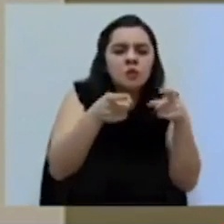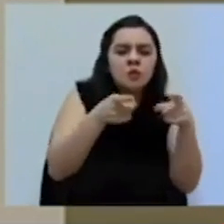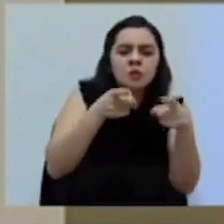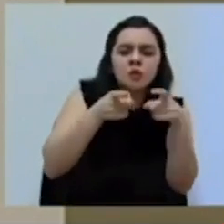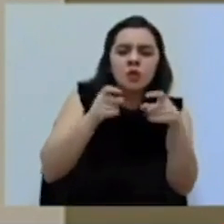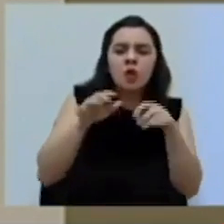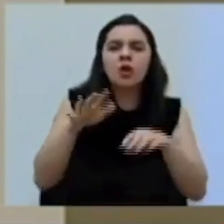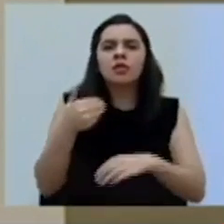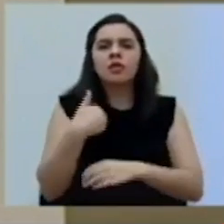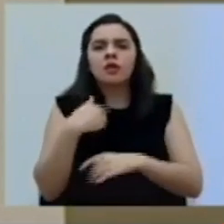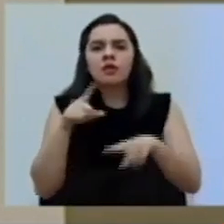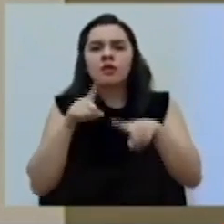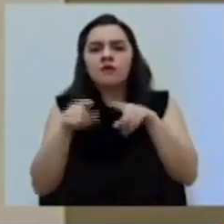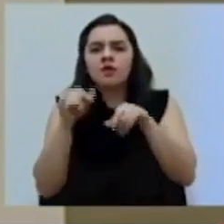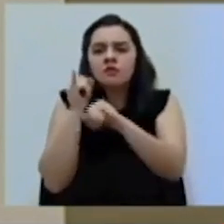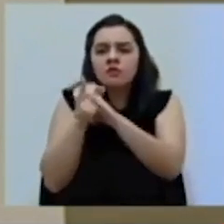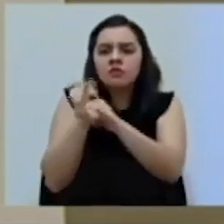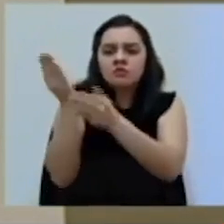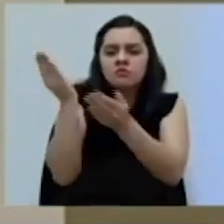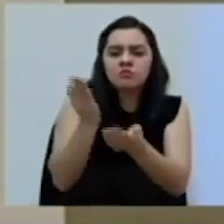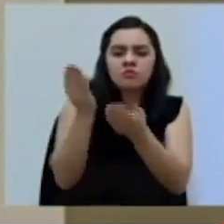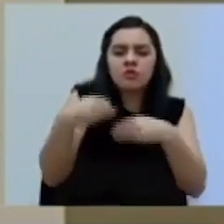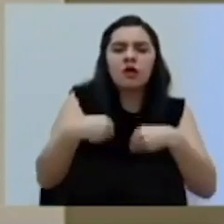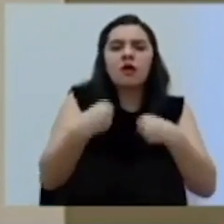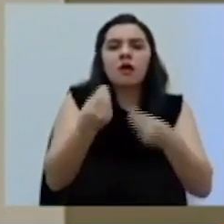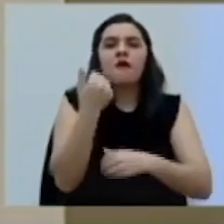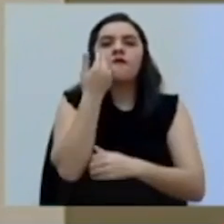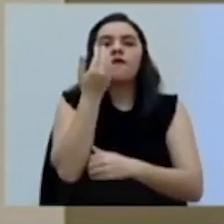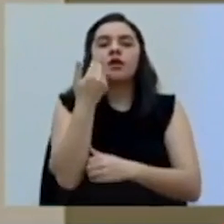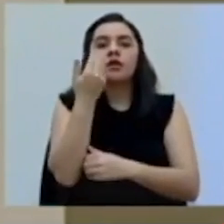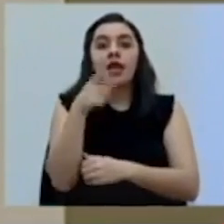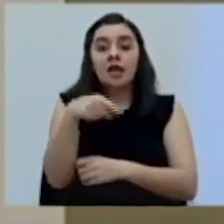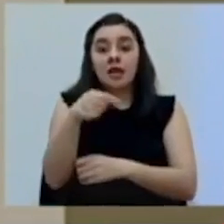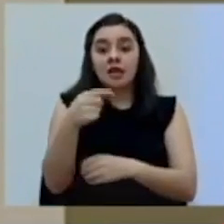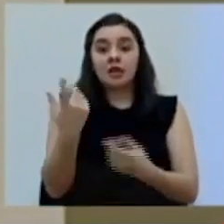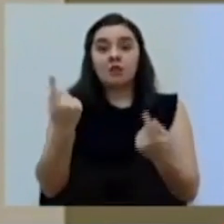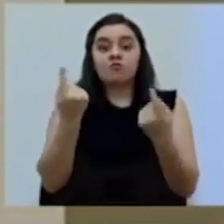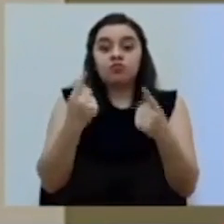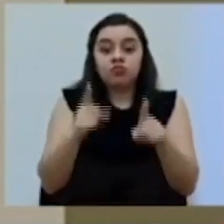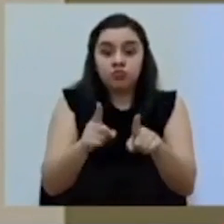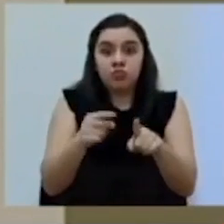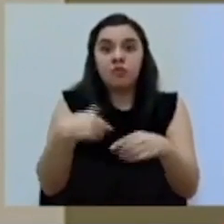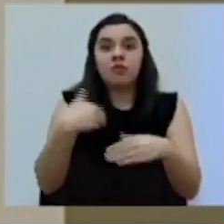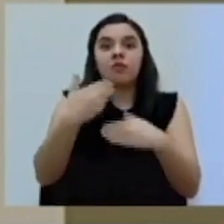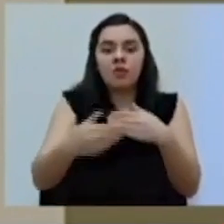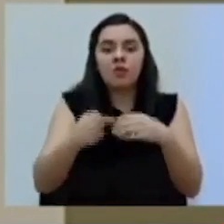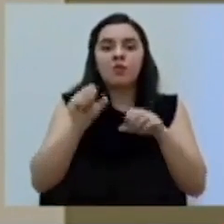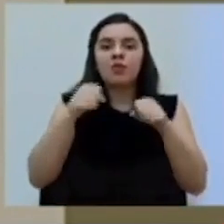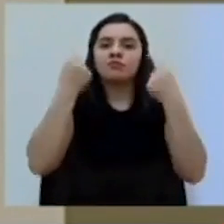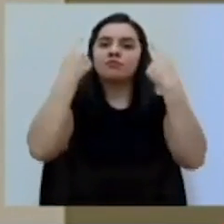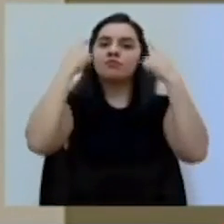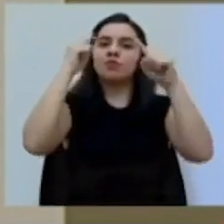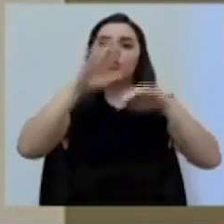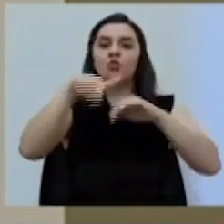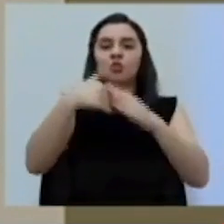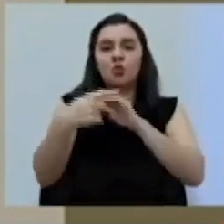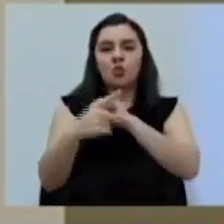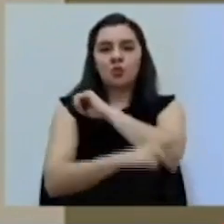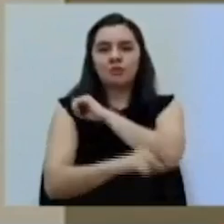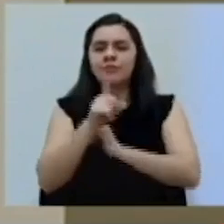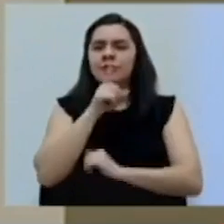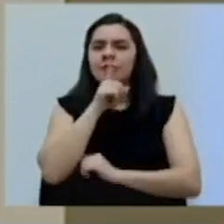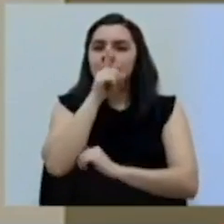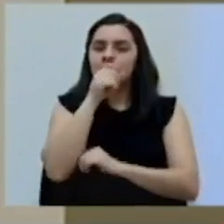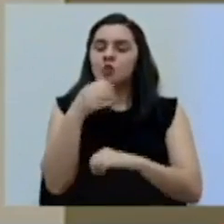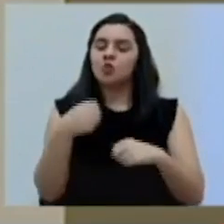en poder contar con estos instrumentos que nos van a facilitar que esta ejecución se pueda hacer en todo el país. Ciertamente es